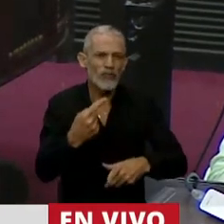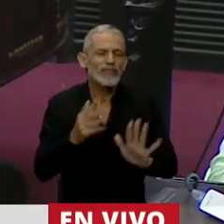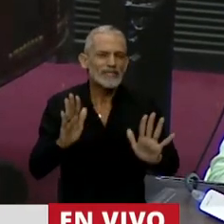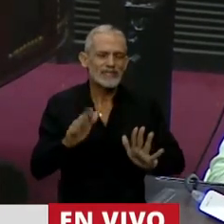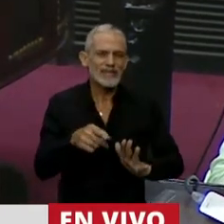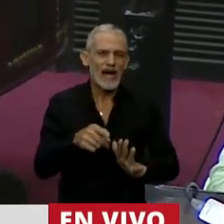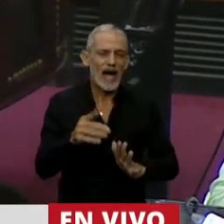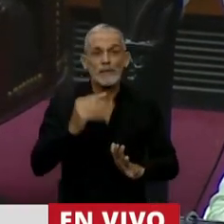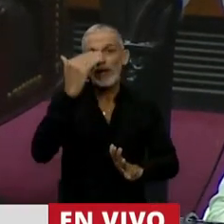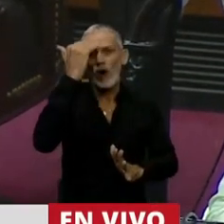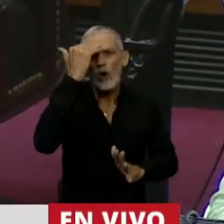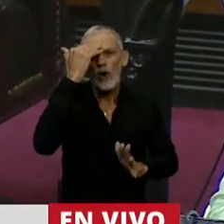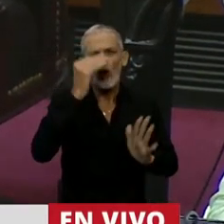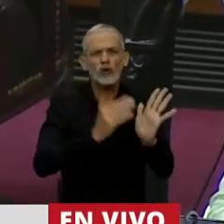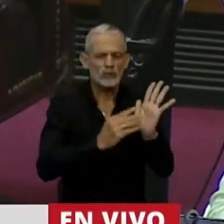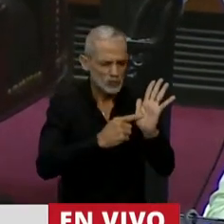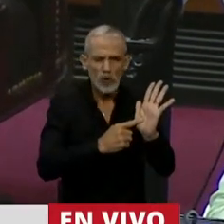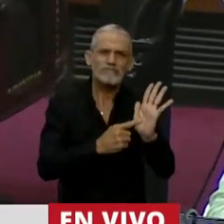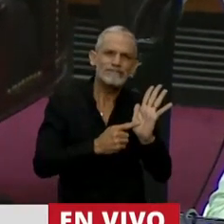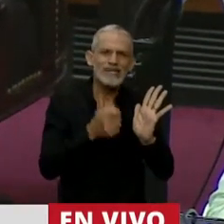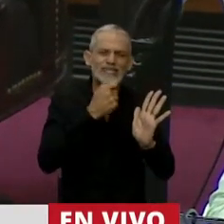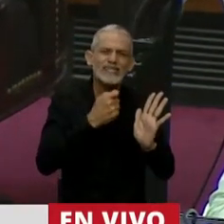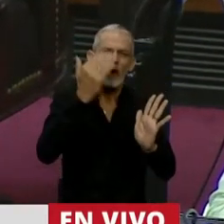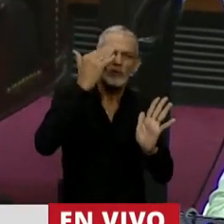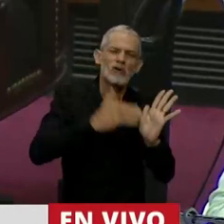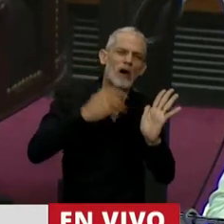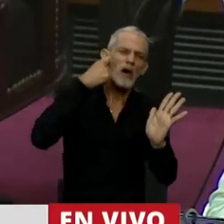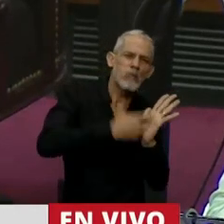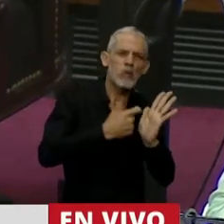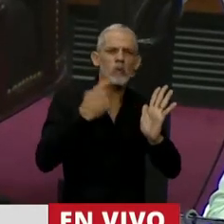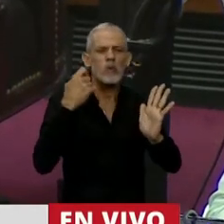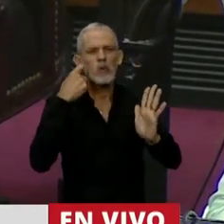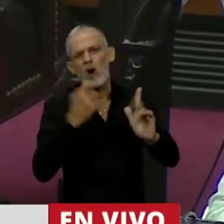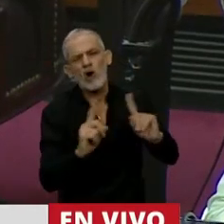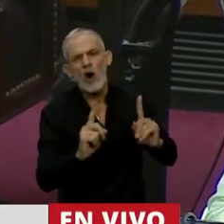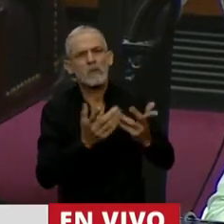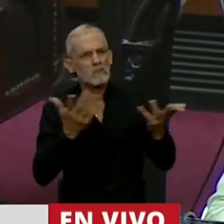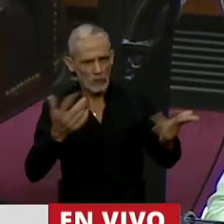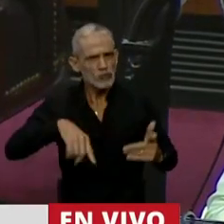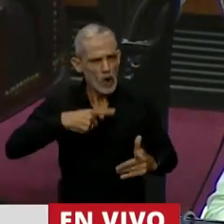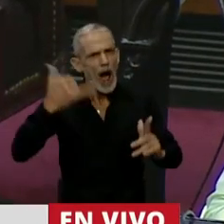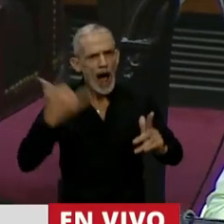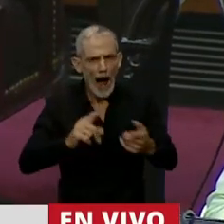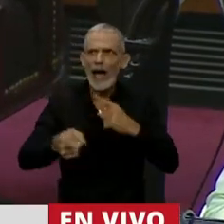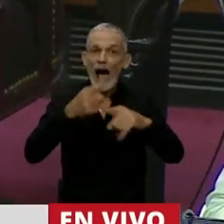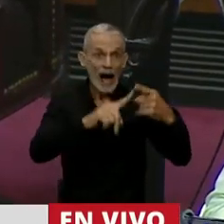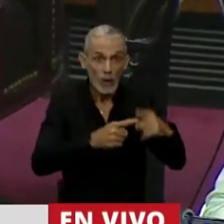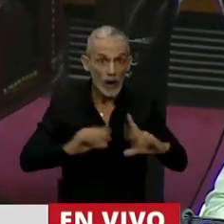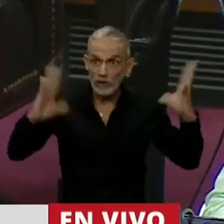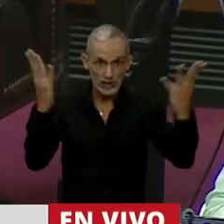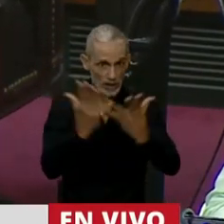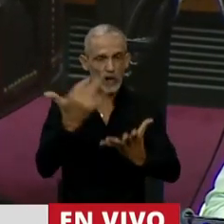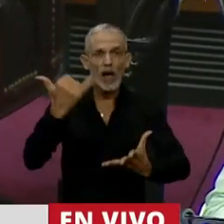constitucional o convencional si aprobamos esta ley. Claro que no lo hay. Estamos obligados por los tratados internacionales a